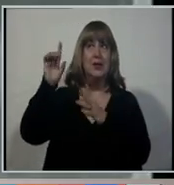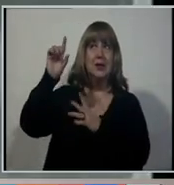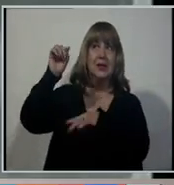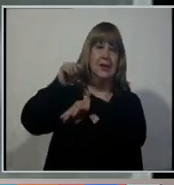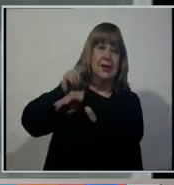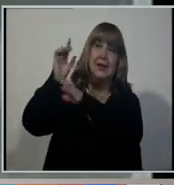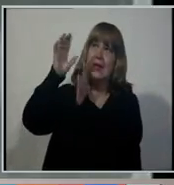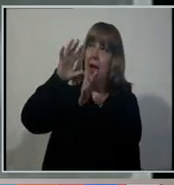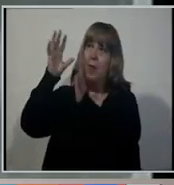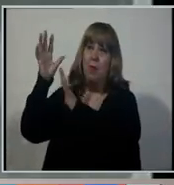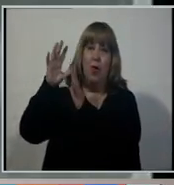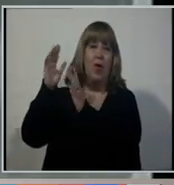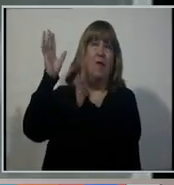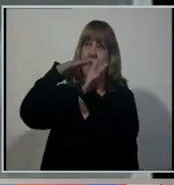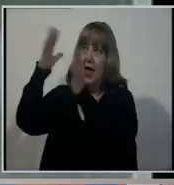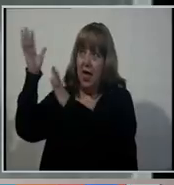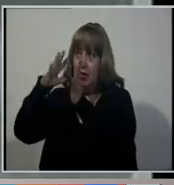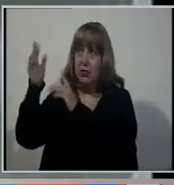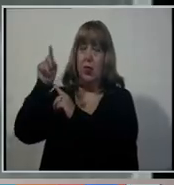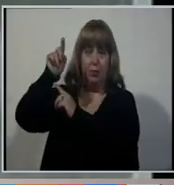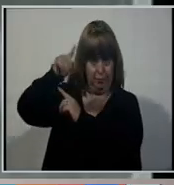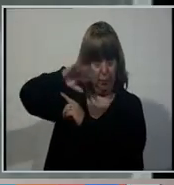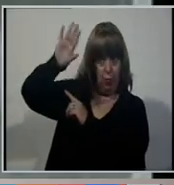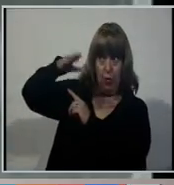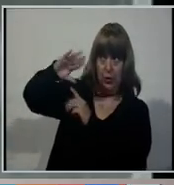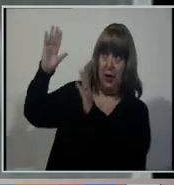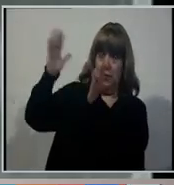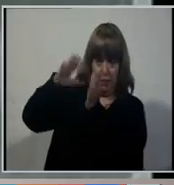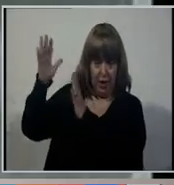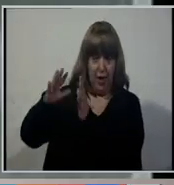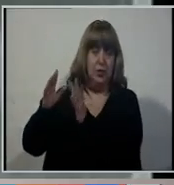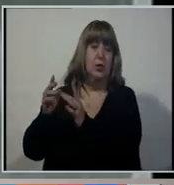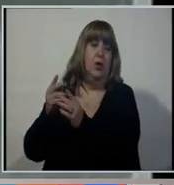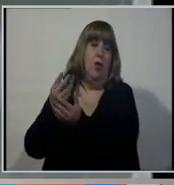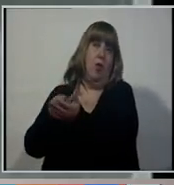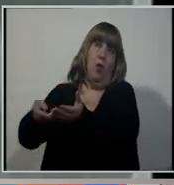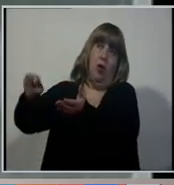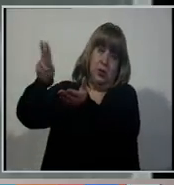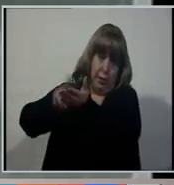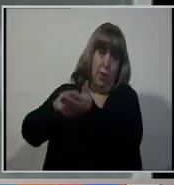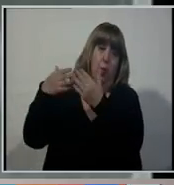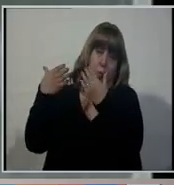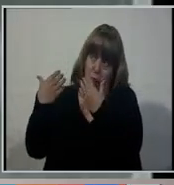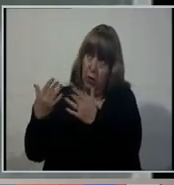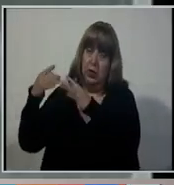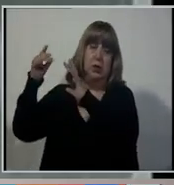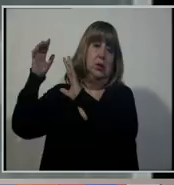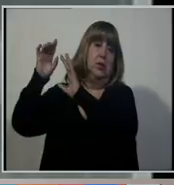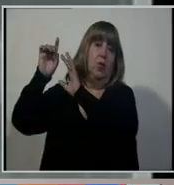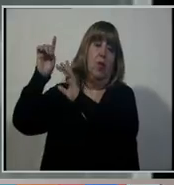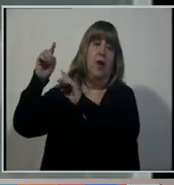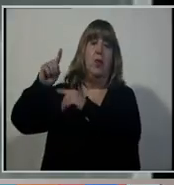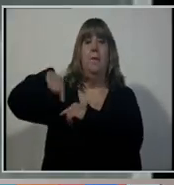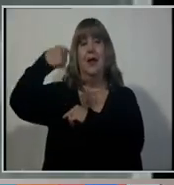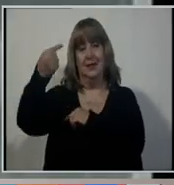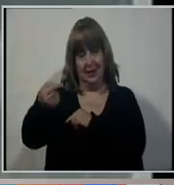seguir. El viento va a seguir, así que va a volver a desmejorar el tiempo de cordillera. Sobre todo el día de